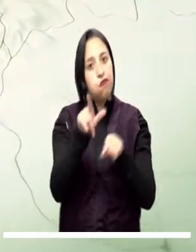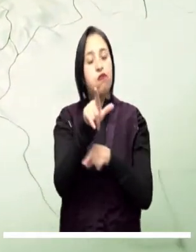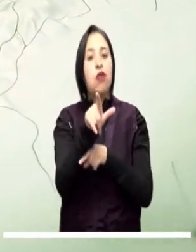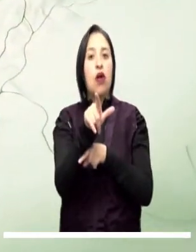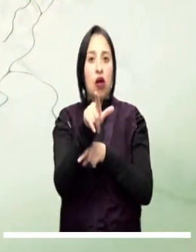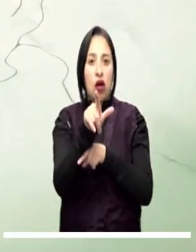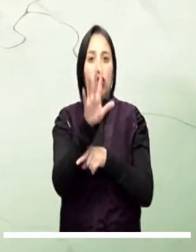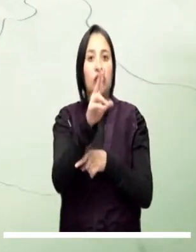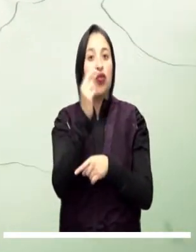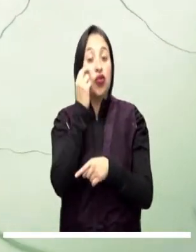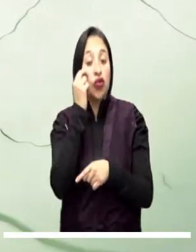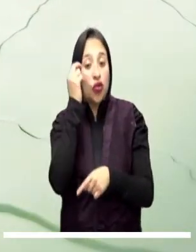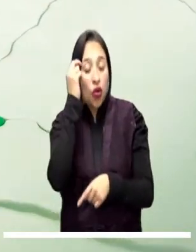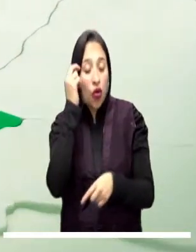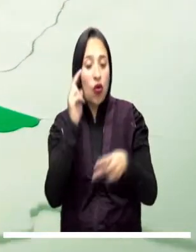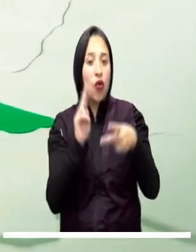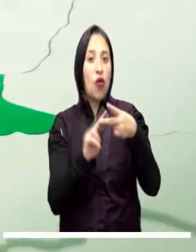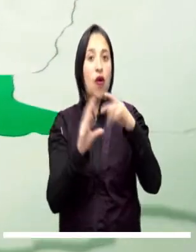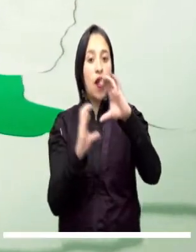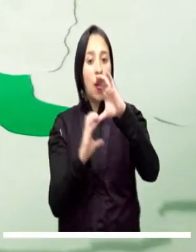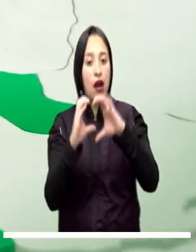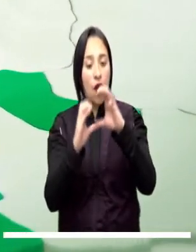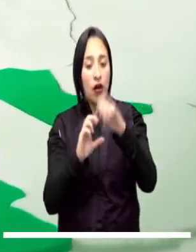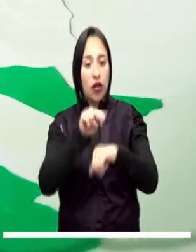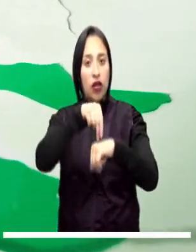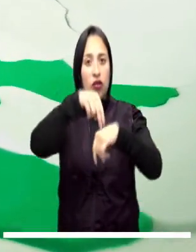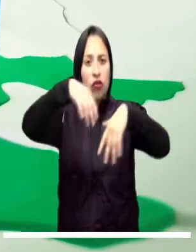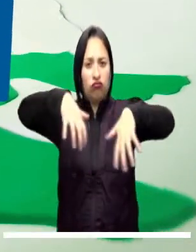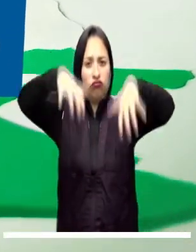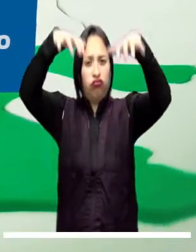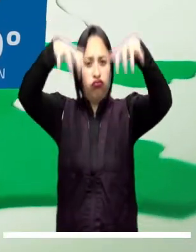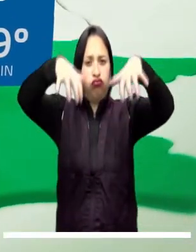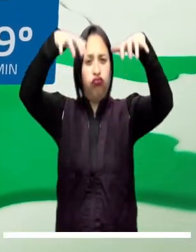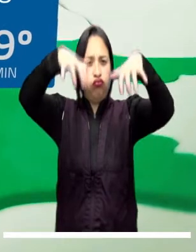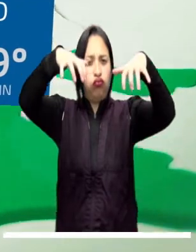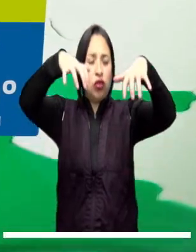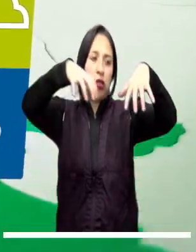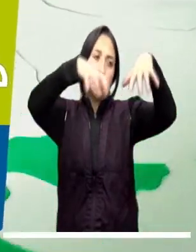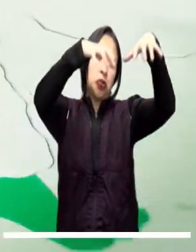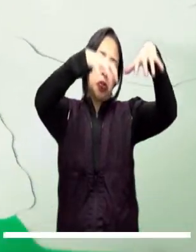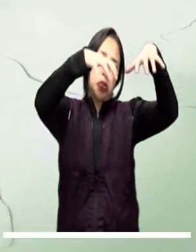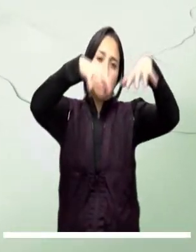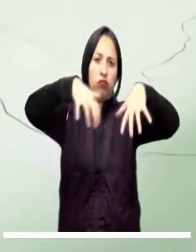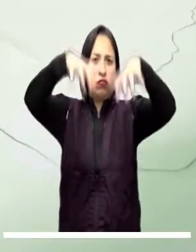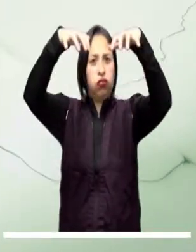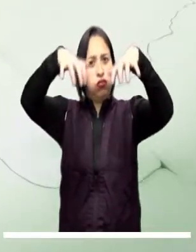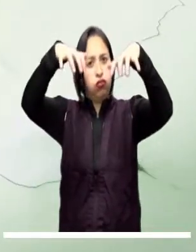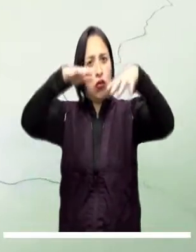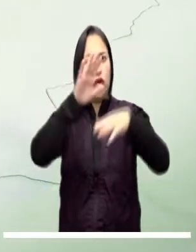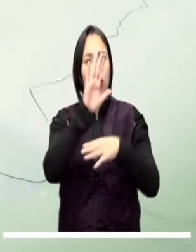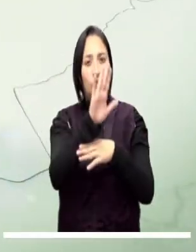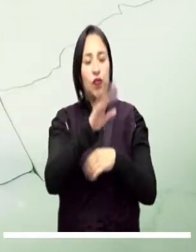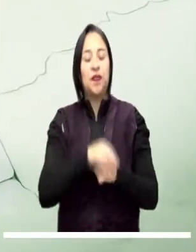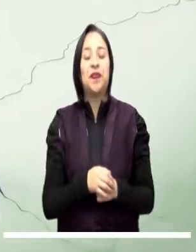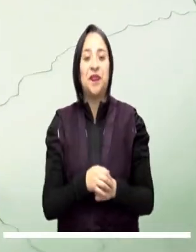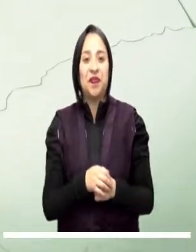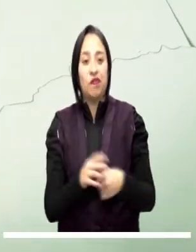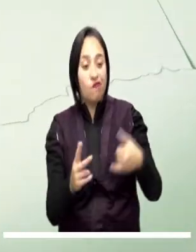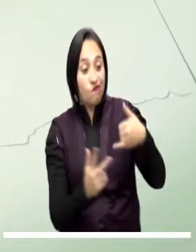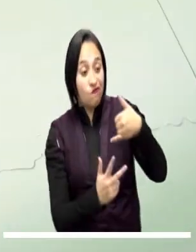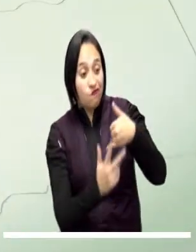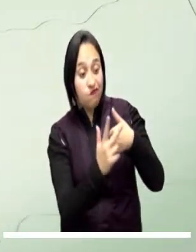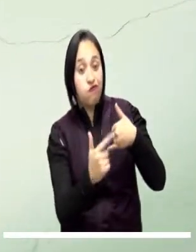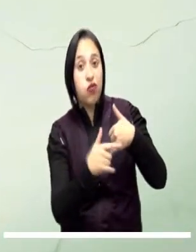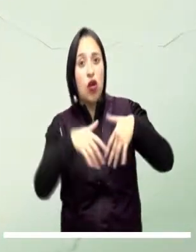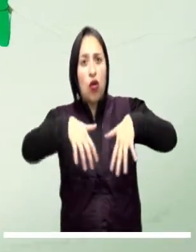sobre amplios sectores, salvo zonas del centro y sur del Chocó y occidente de Cauca y de Nariño, donde lluvias de variada intensidad podrían